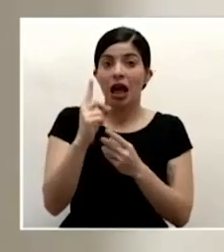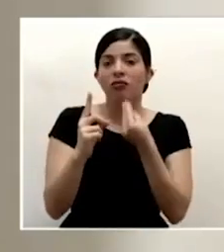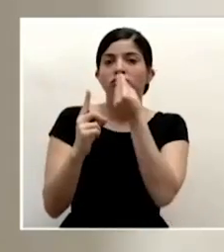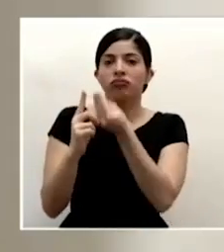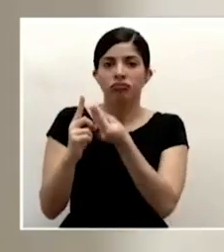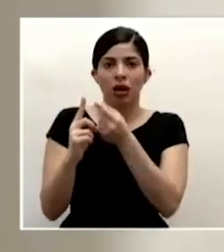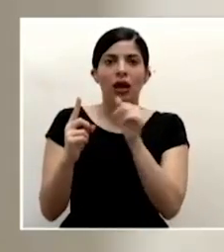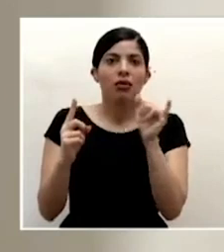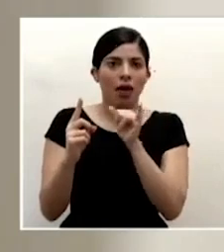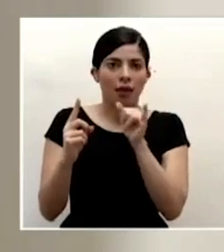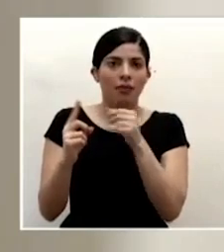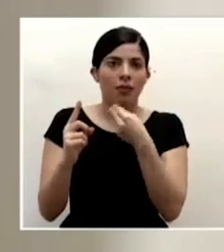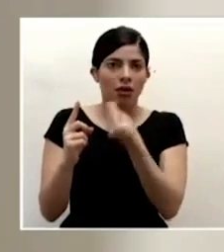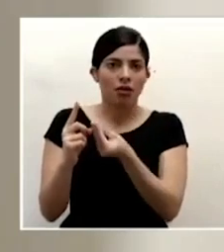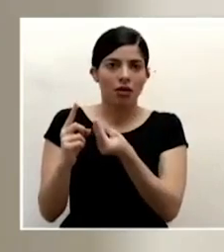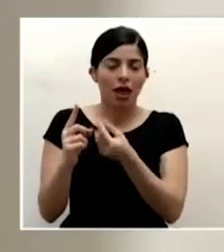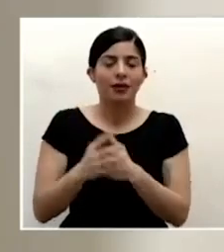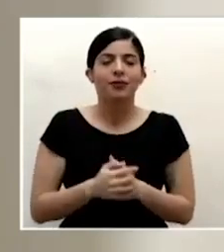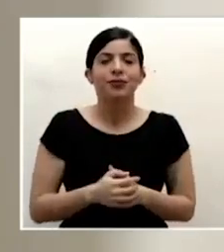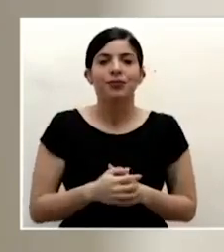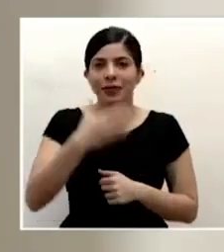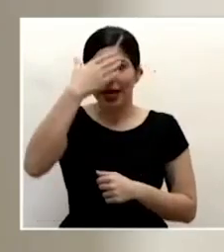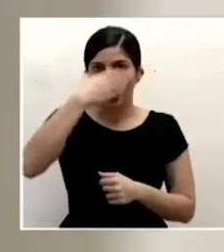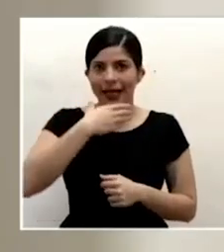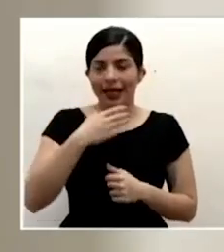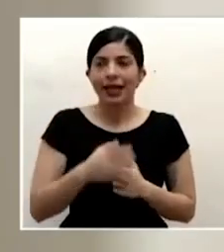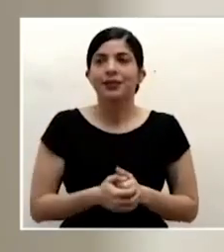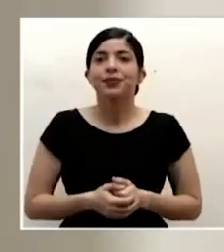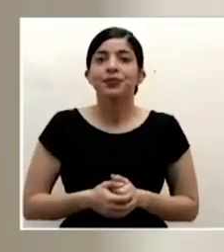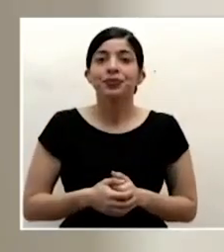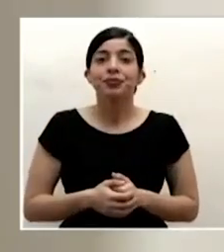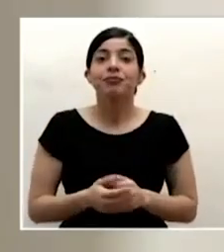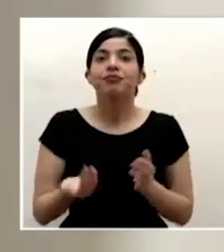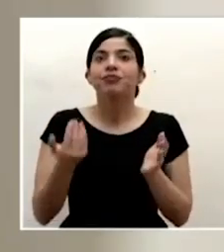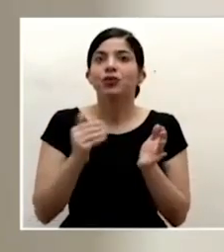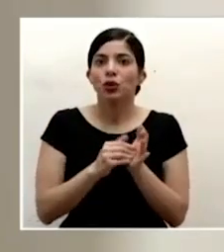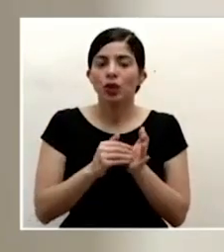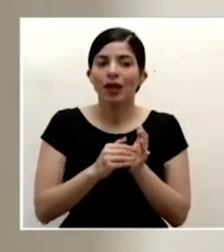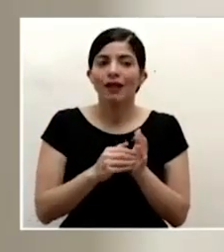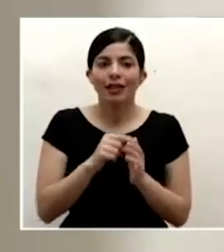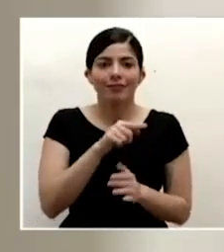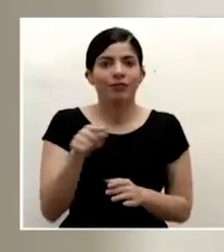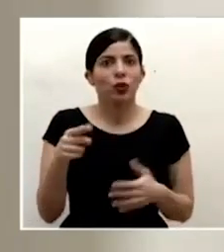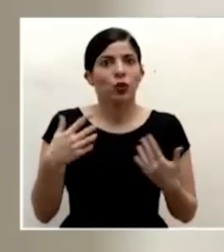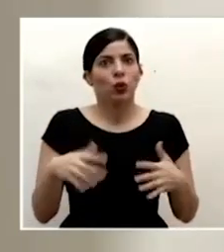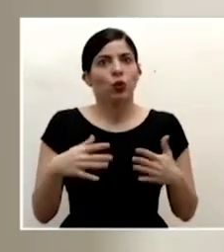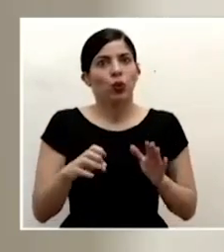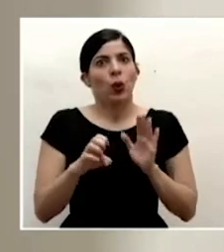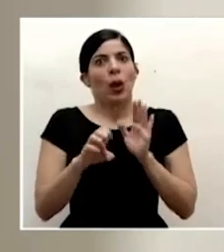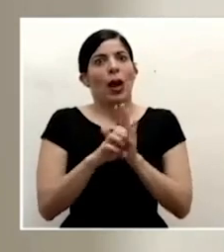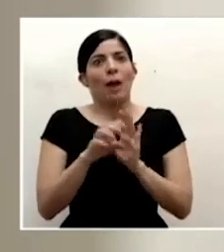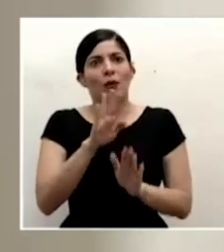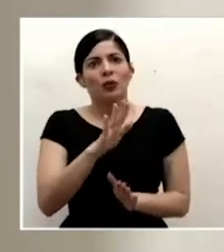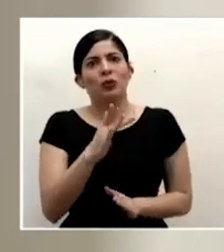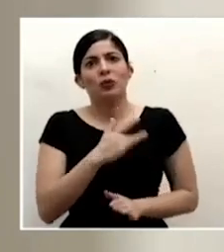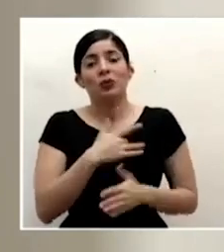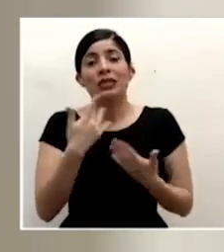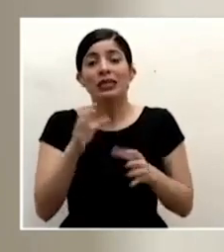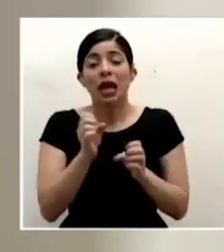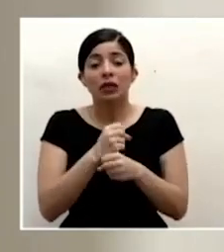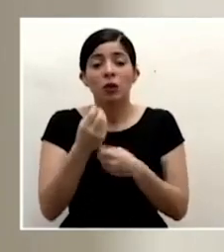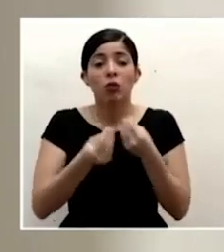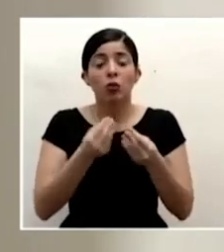se le da esa careta es de nuevo un un ejemplo de esta mística ya se han producido más de cuatrocientas